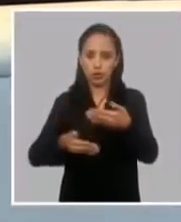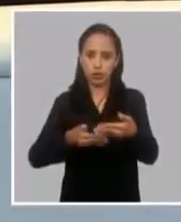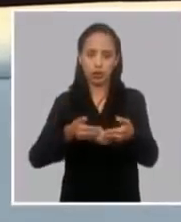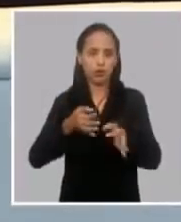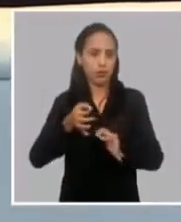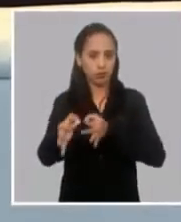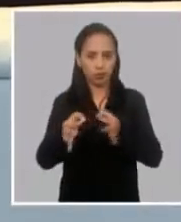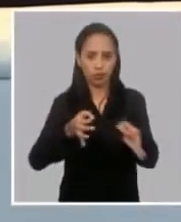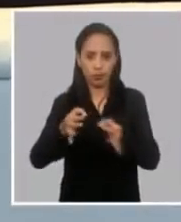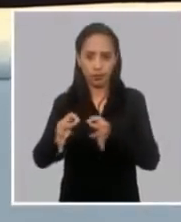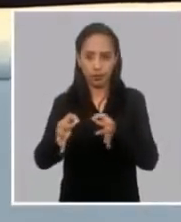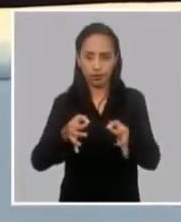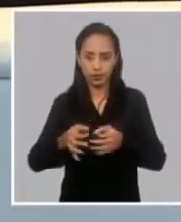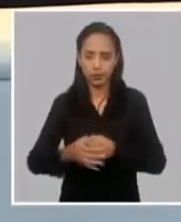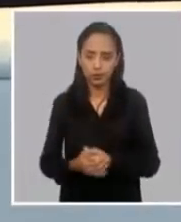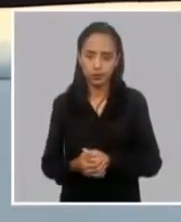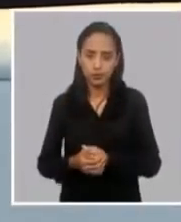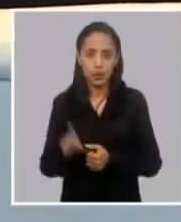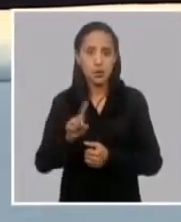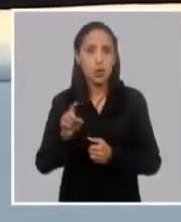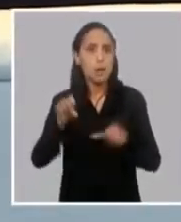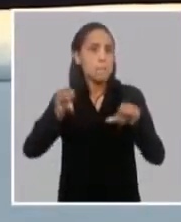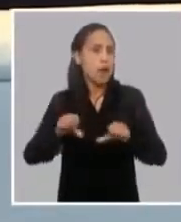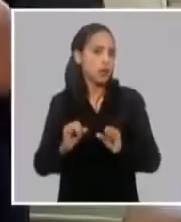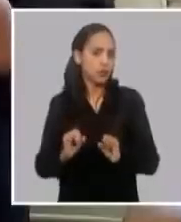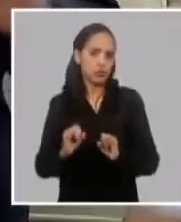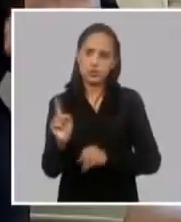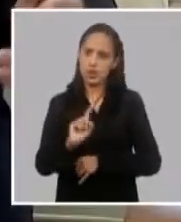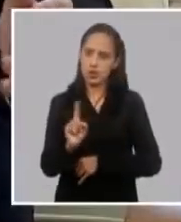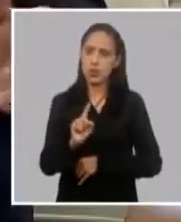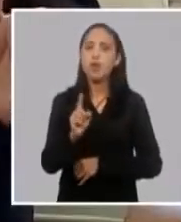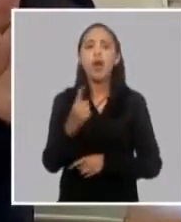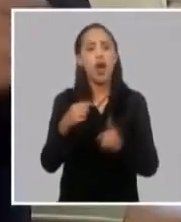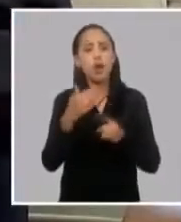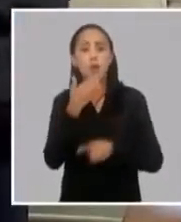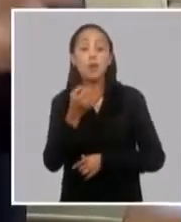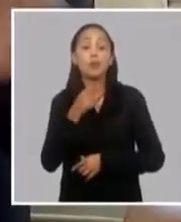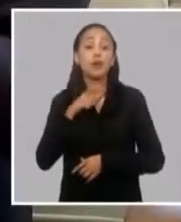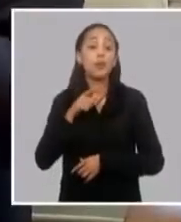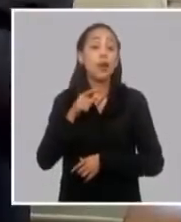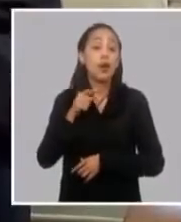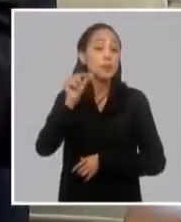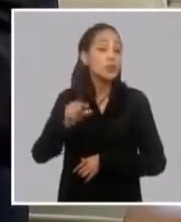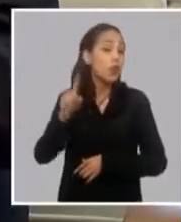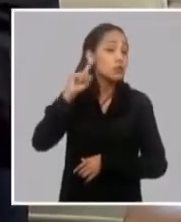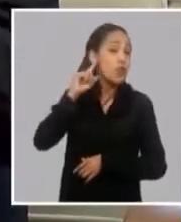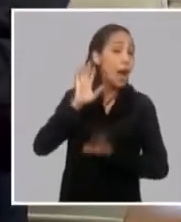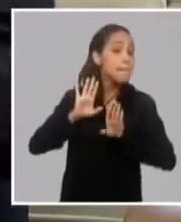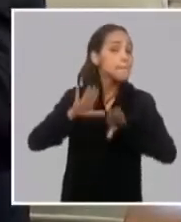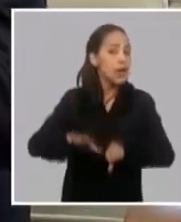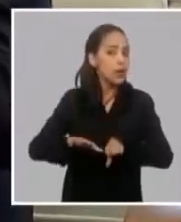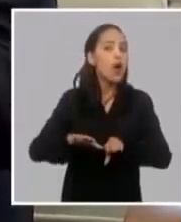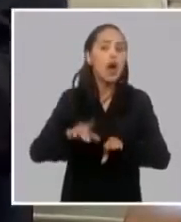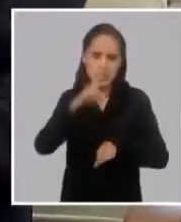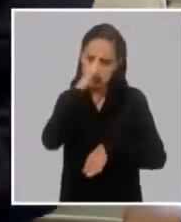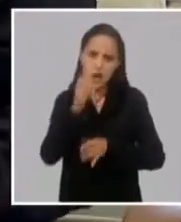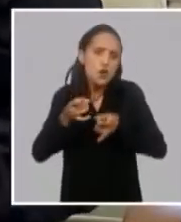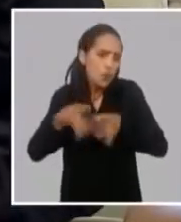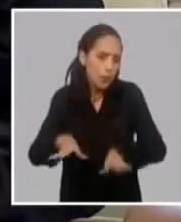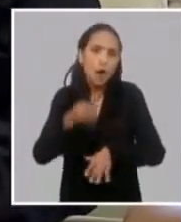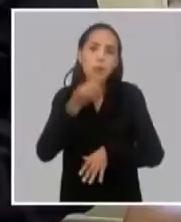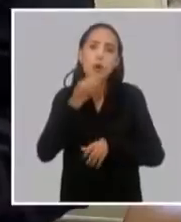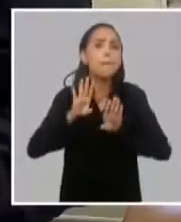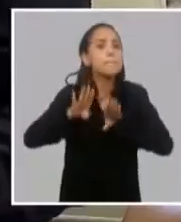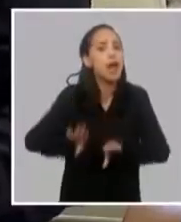Es decir, que no es una mala noticia que de momento, oye, paró, sí, va a estar tal vez entrando y parando, pero ya se